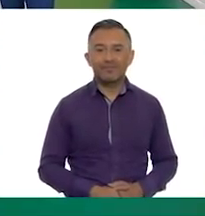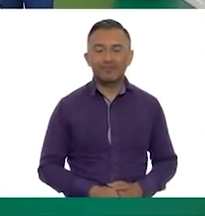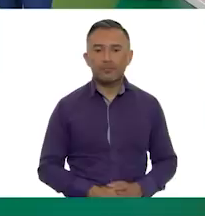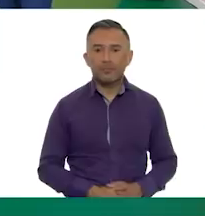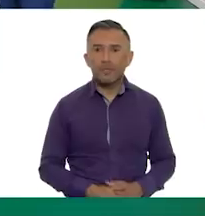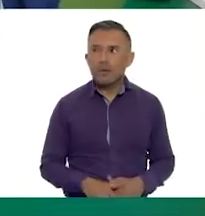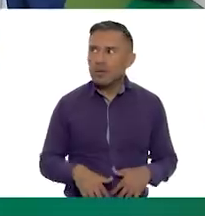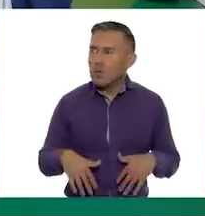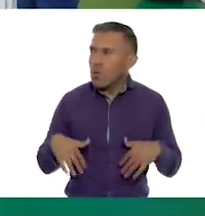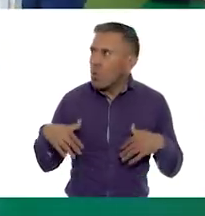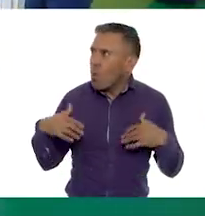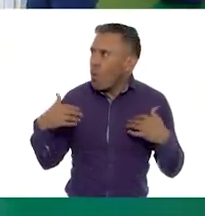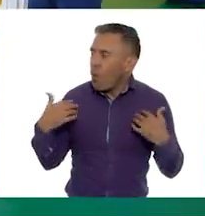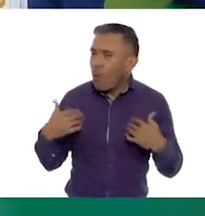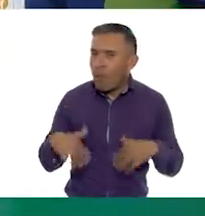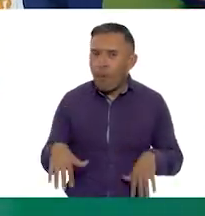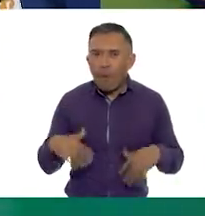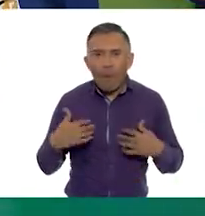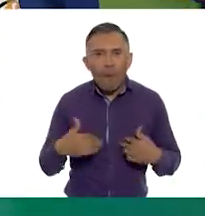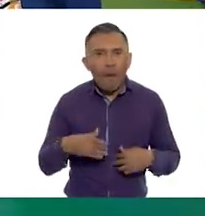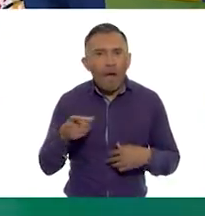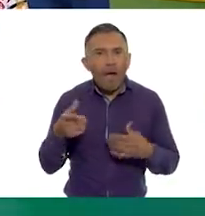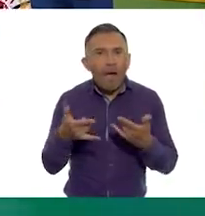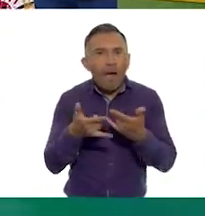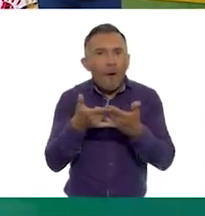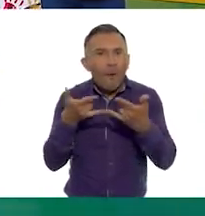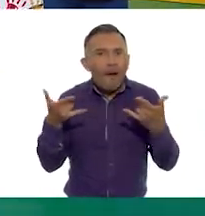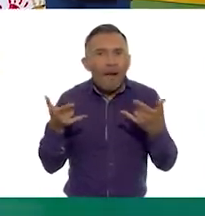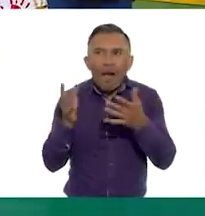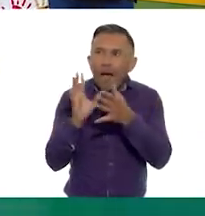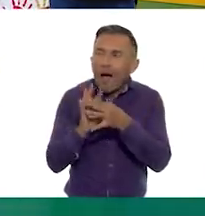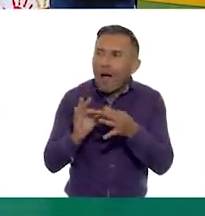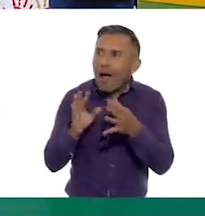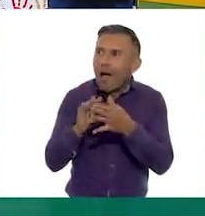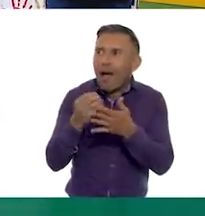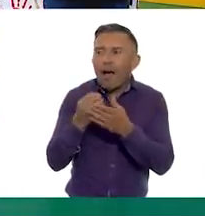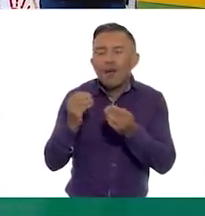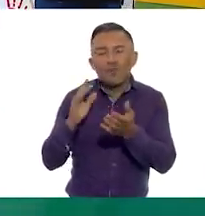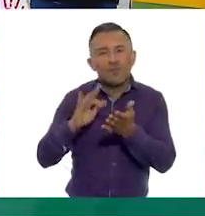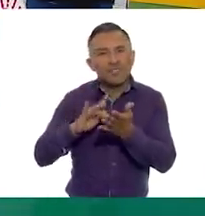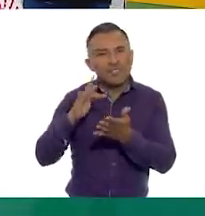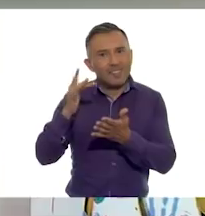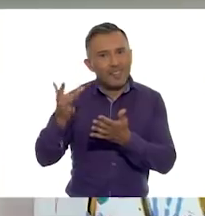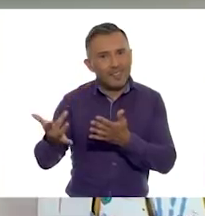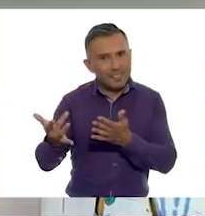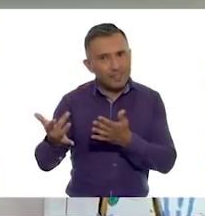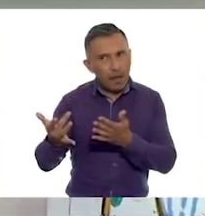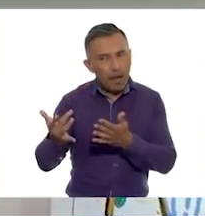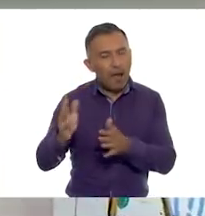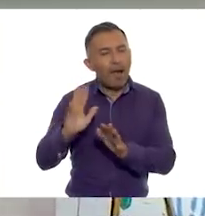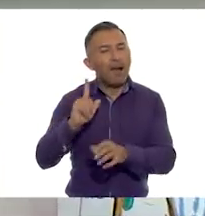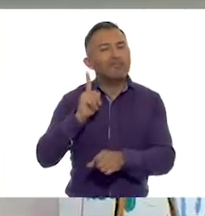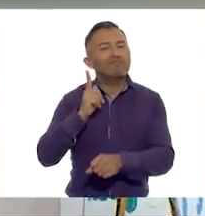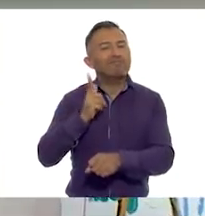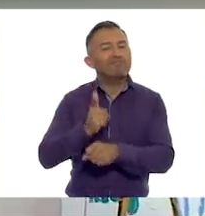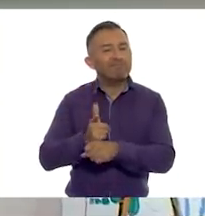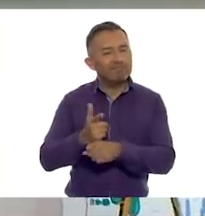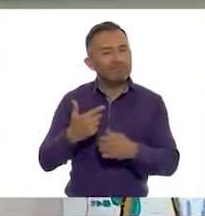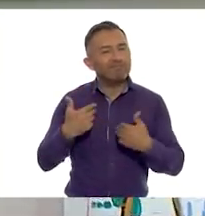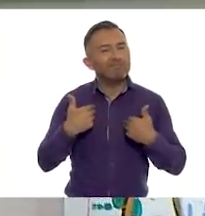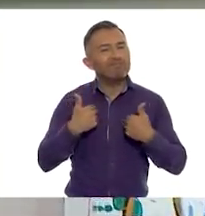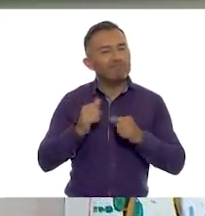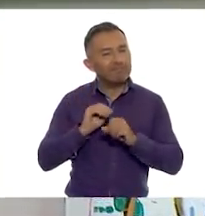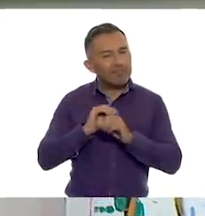¡Muchas gracias por contarnos ese cuento! Nos queda muy claro que el león está